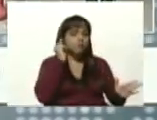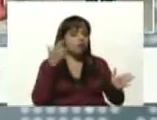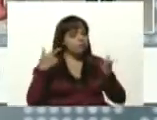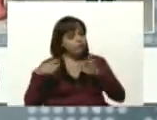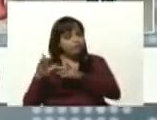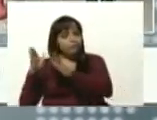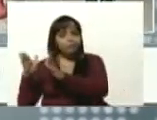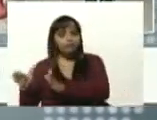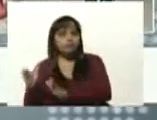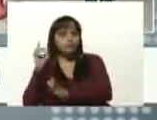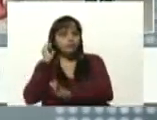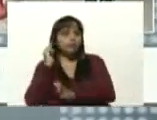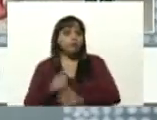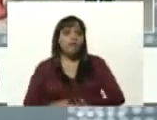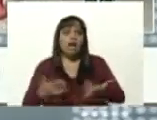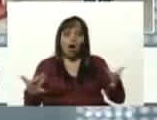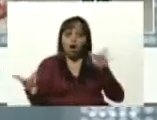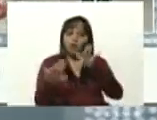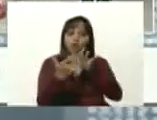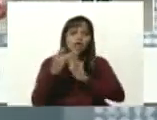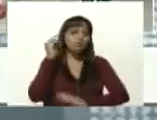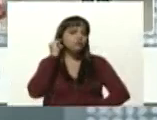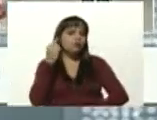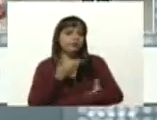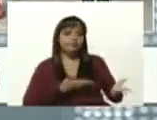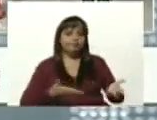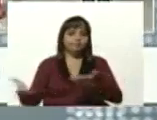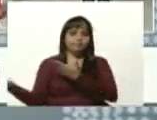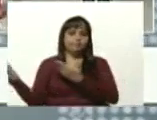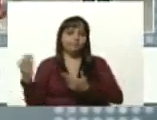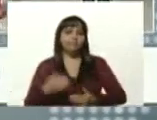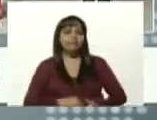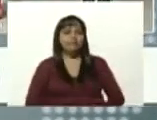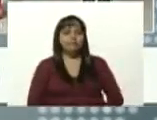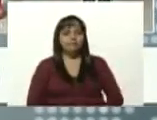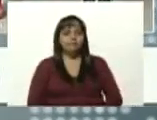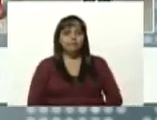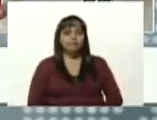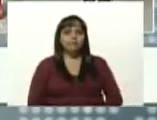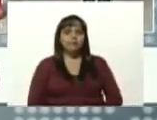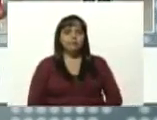Zapata. Bueno, les doy la palabra a las mujeres. Adelante, Turmero.